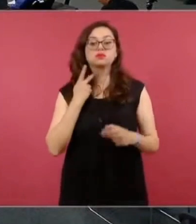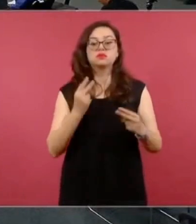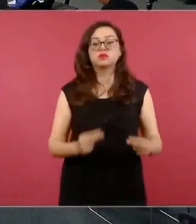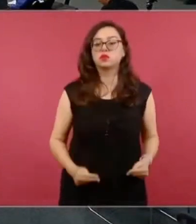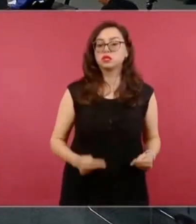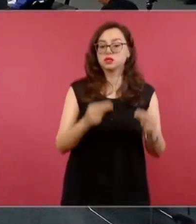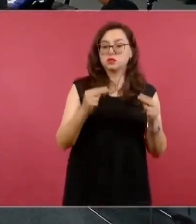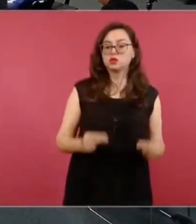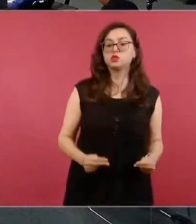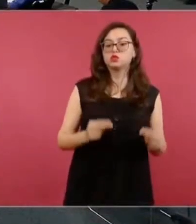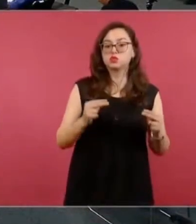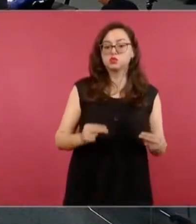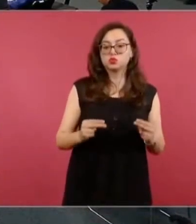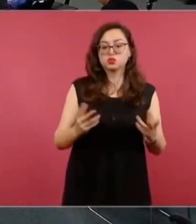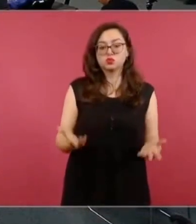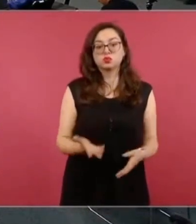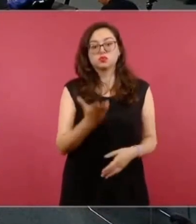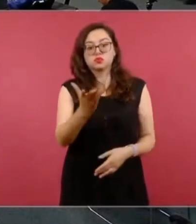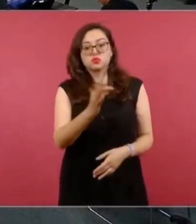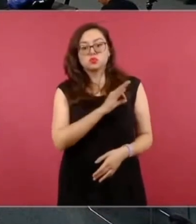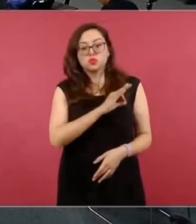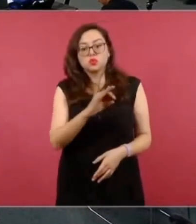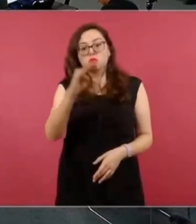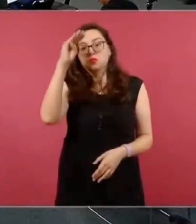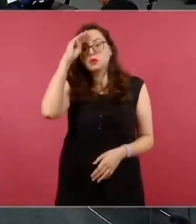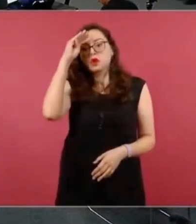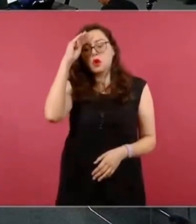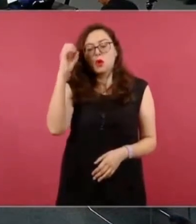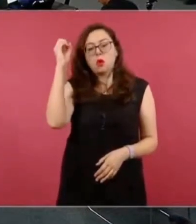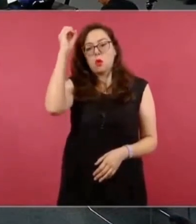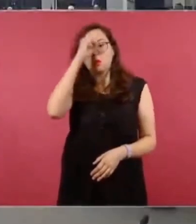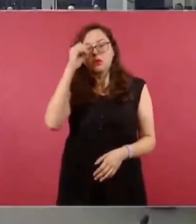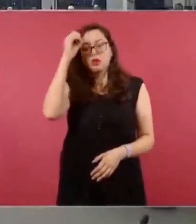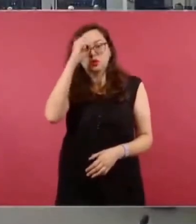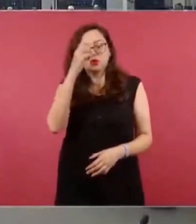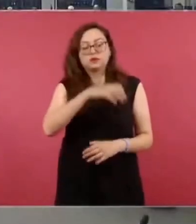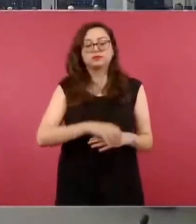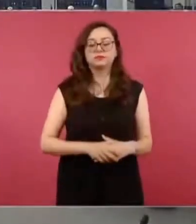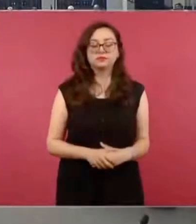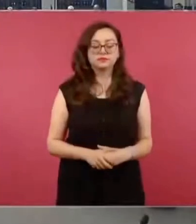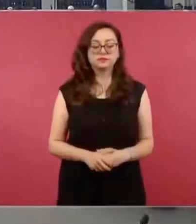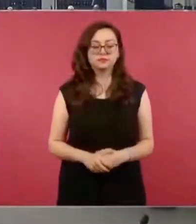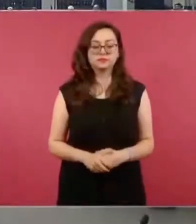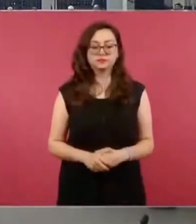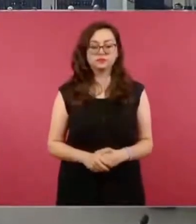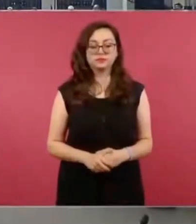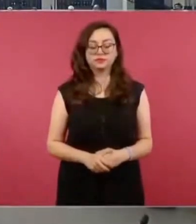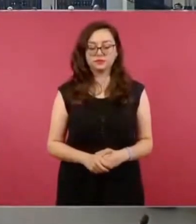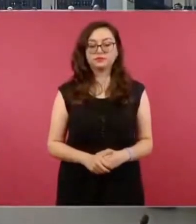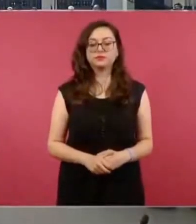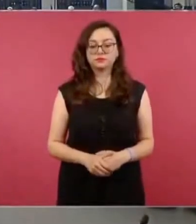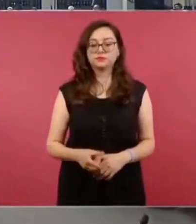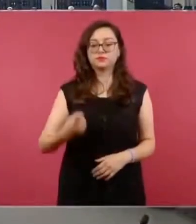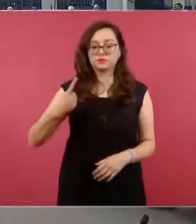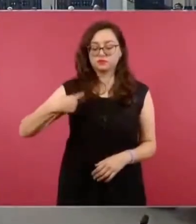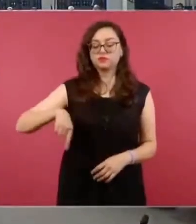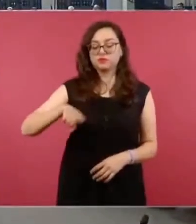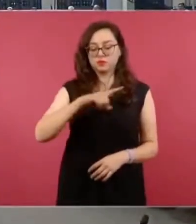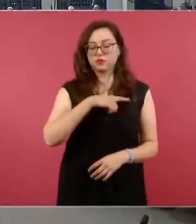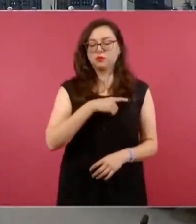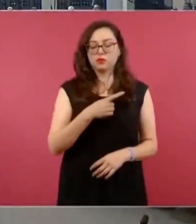pudiera hacer alguna reflexión ante esto, señor presidente. Muchas gracias. estamos trabajando en eso, porque